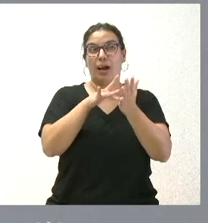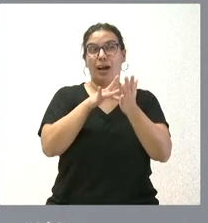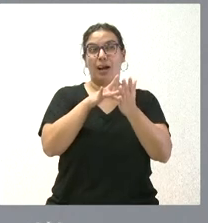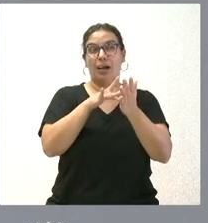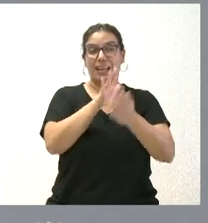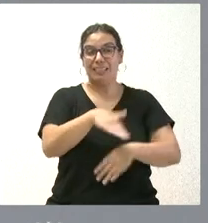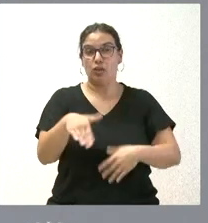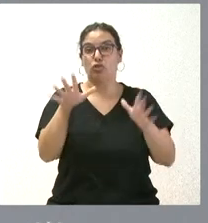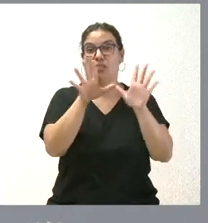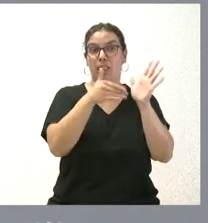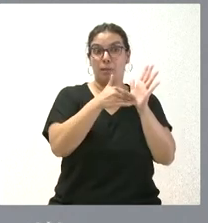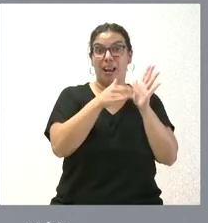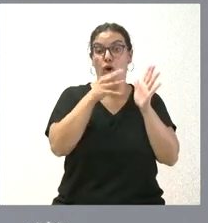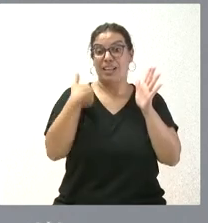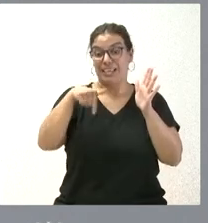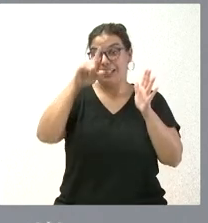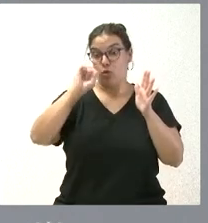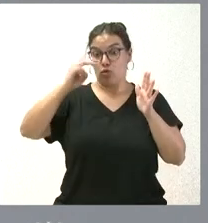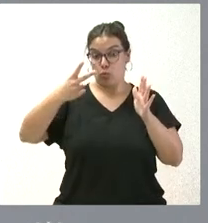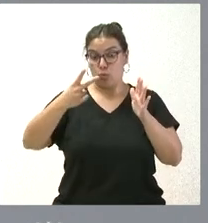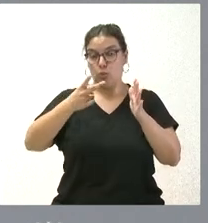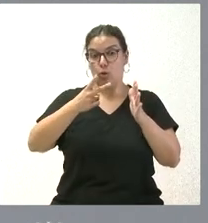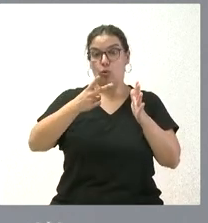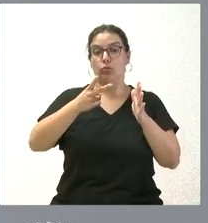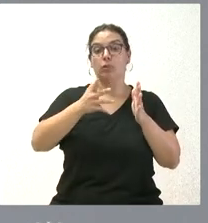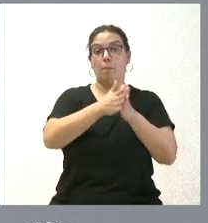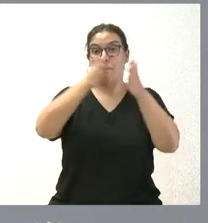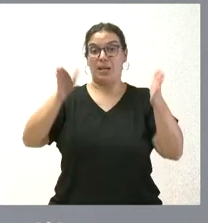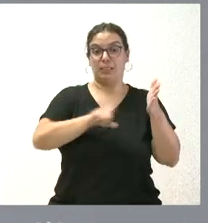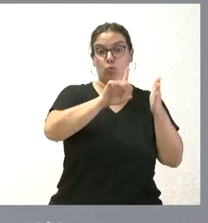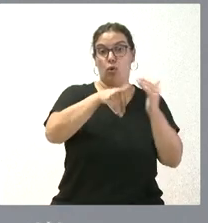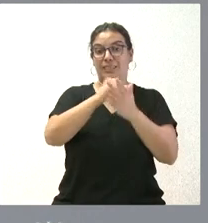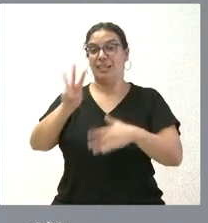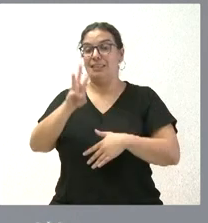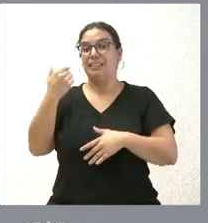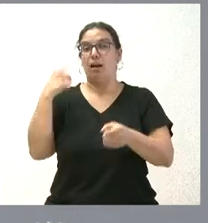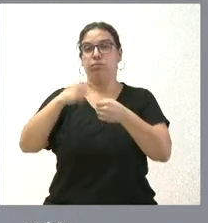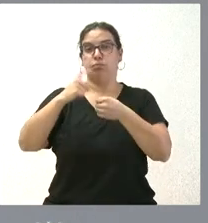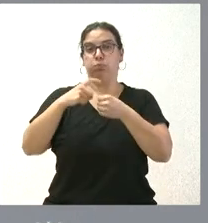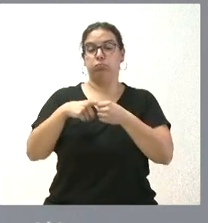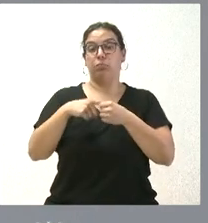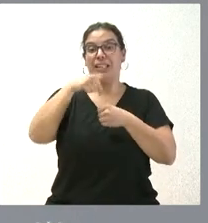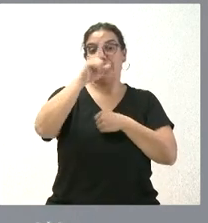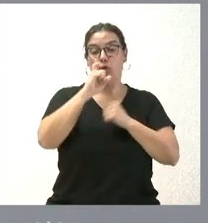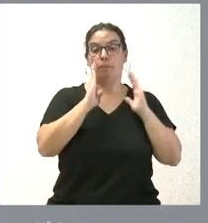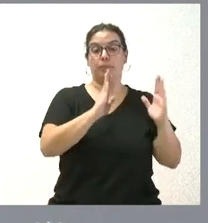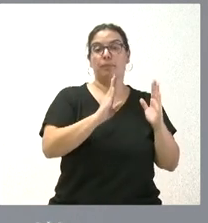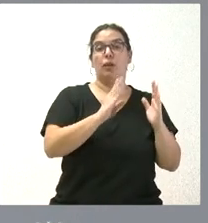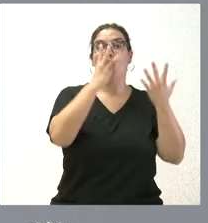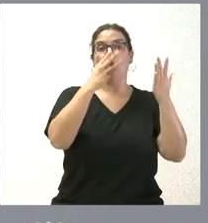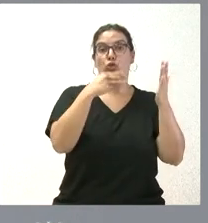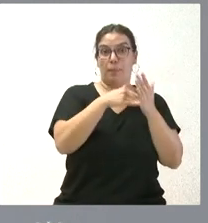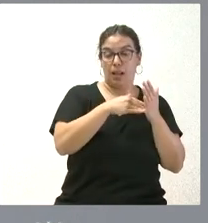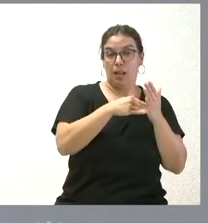pero en esta extensión, ya para el segundo curso de uno a dos años, pues ya llevan apuntados más de 8.000, con lo cual llevaríamos, entre los dos cursos,